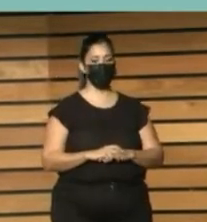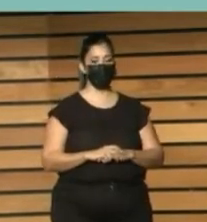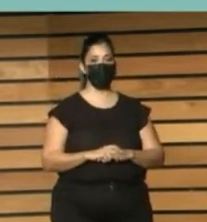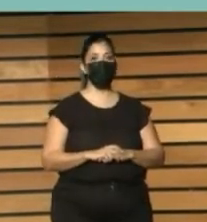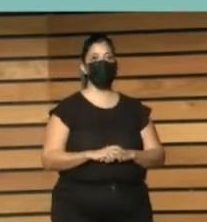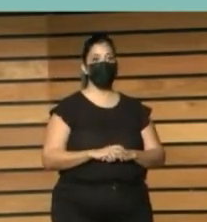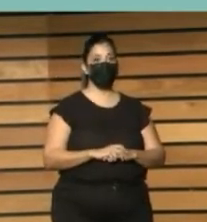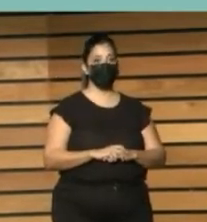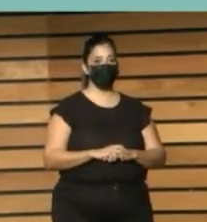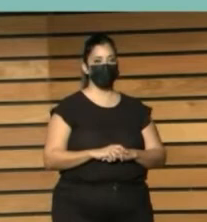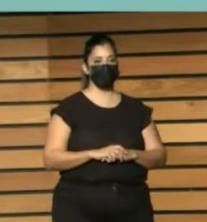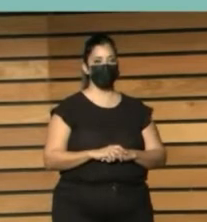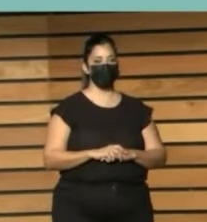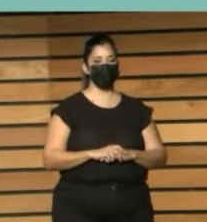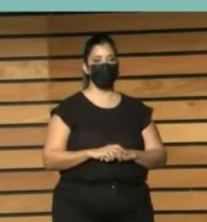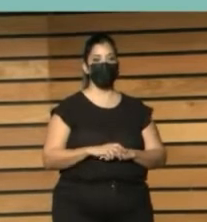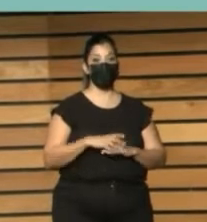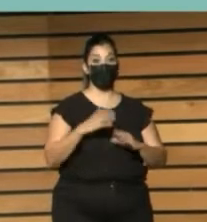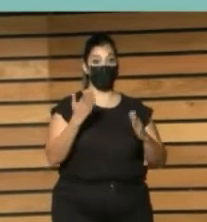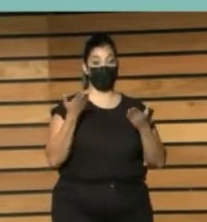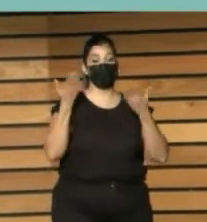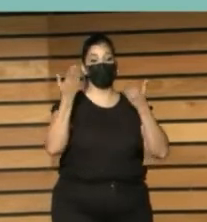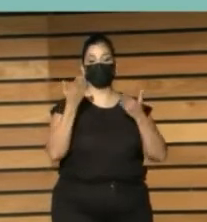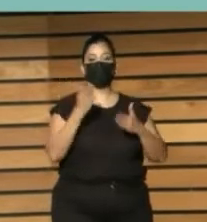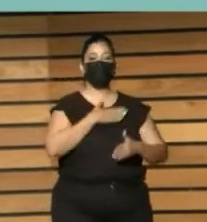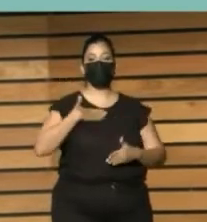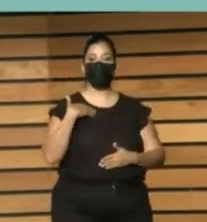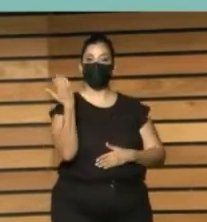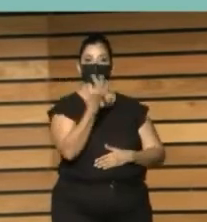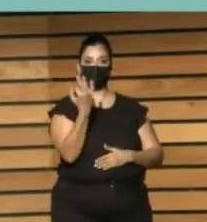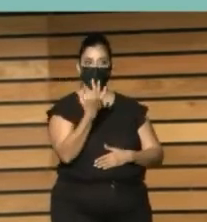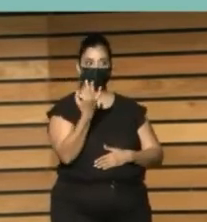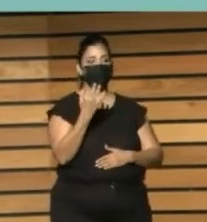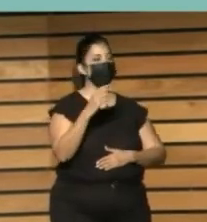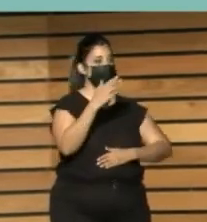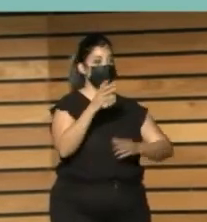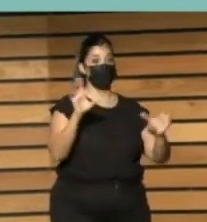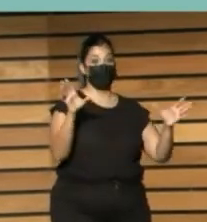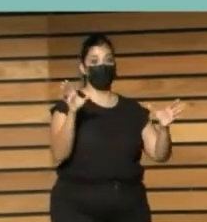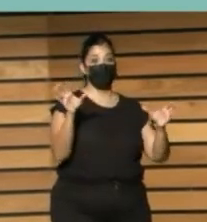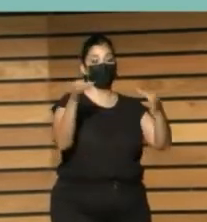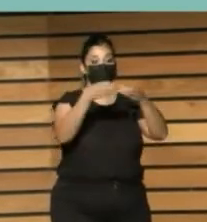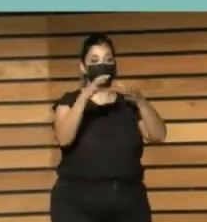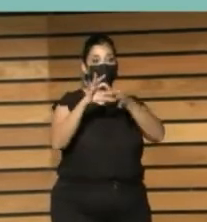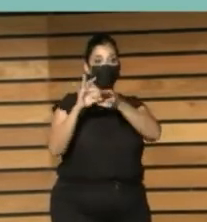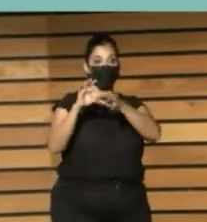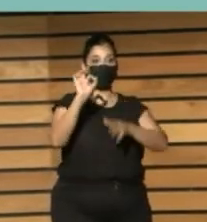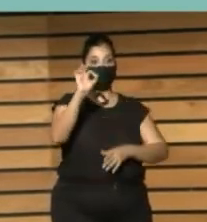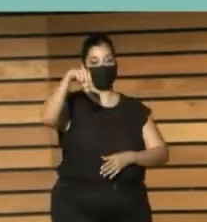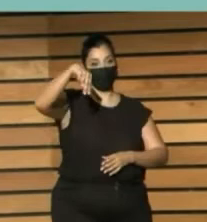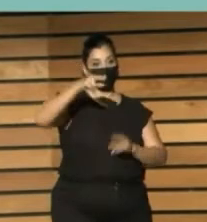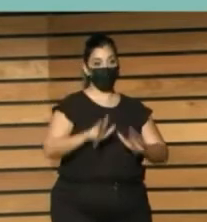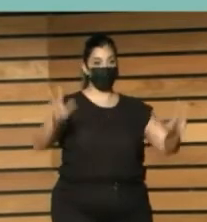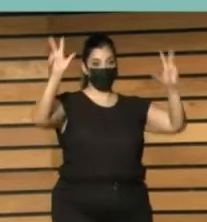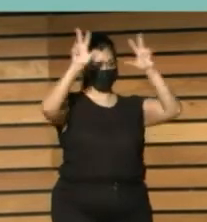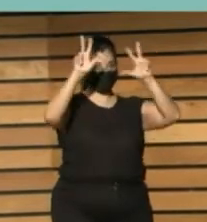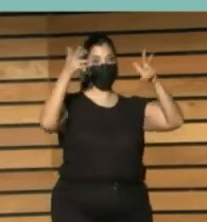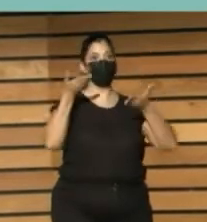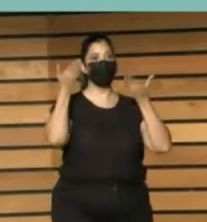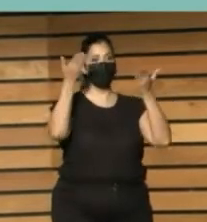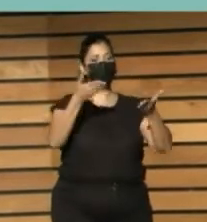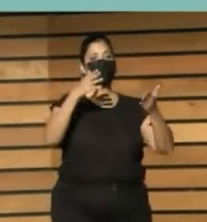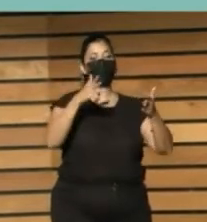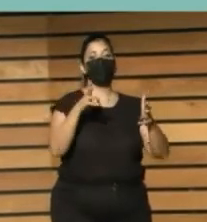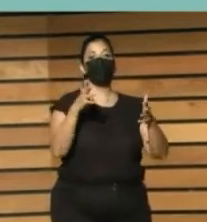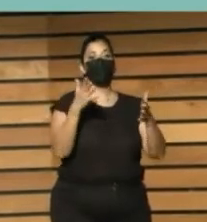y la aplicabilidad universal de la Agenda 2030 desafía a las Naciones Unidas a mantenerse firmes para garantizar que los objetivos de desarrollo